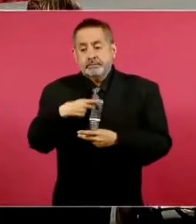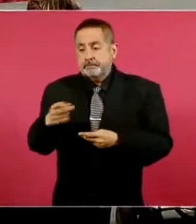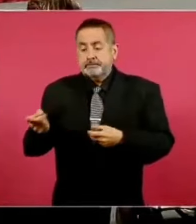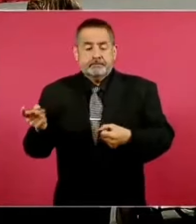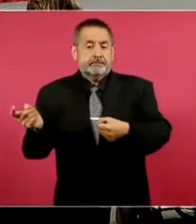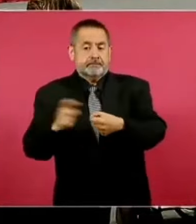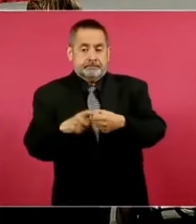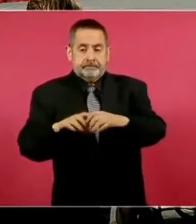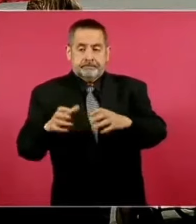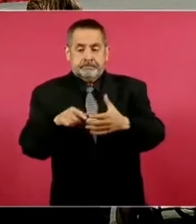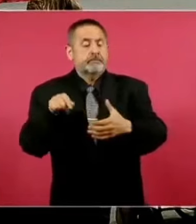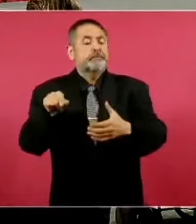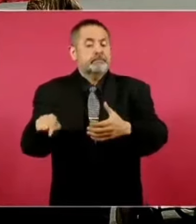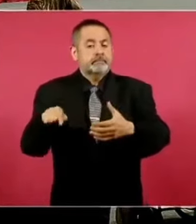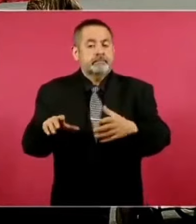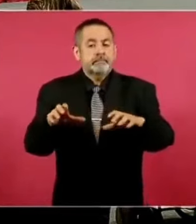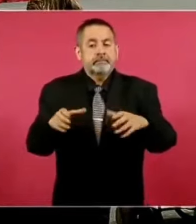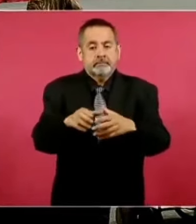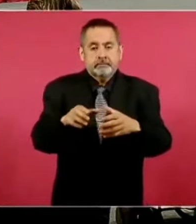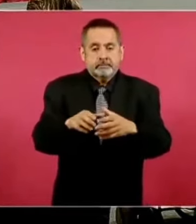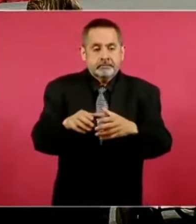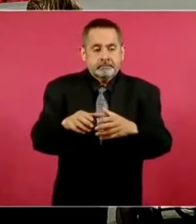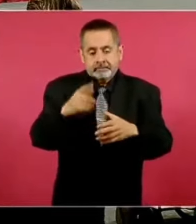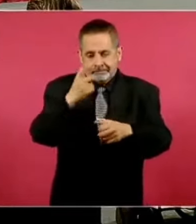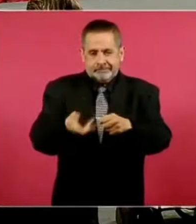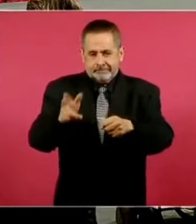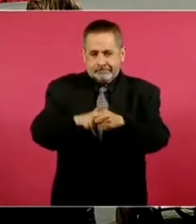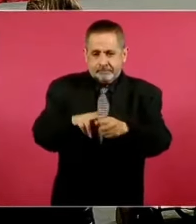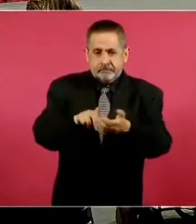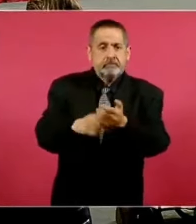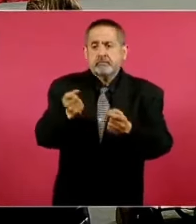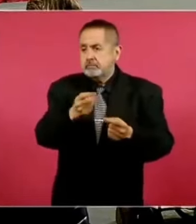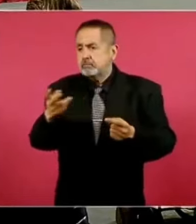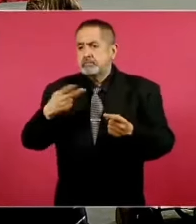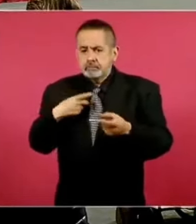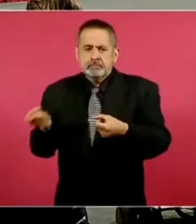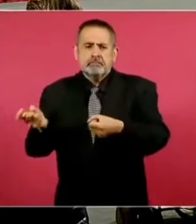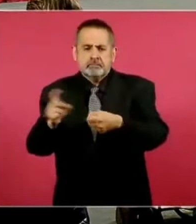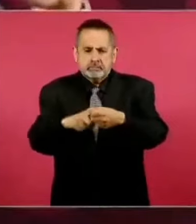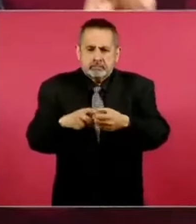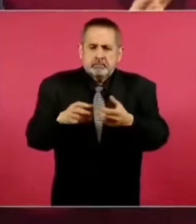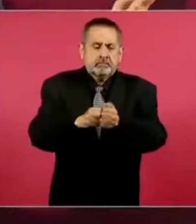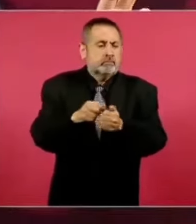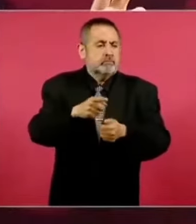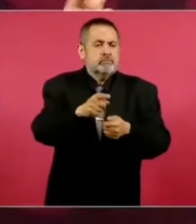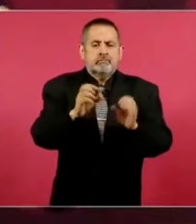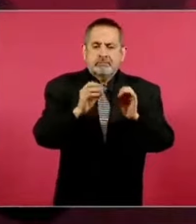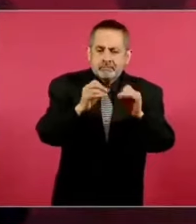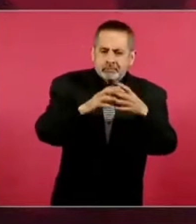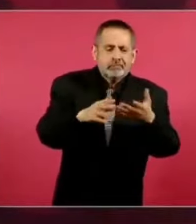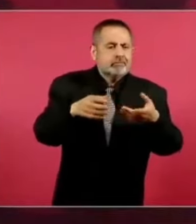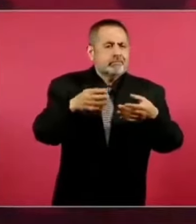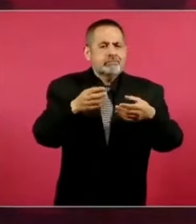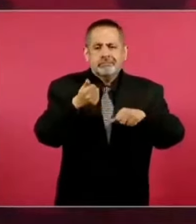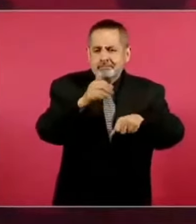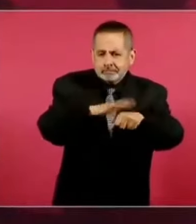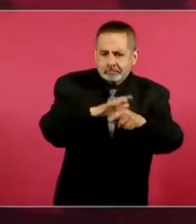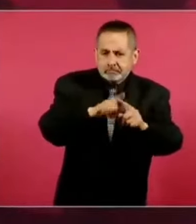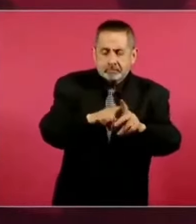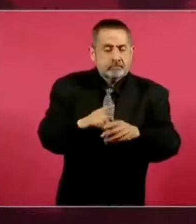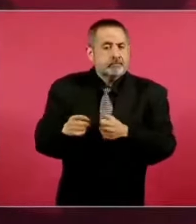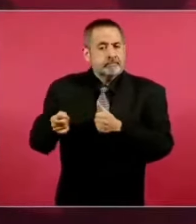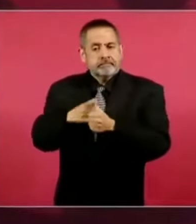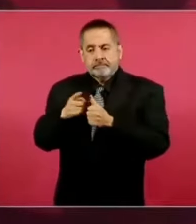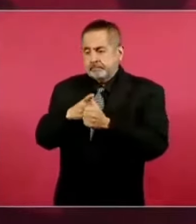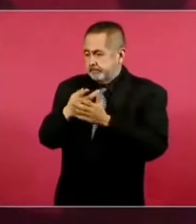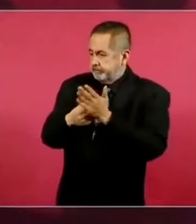a una unidad de atención médica, hay otras personas que están contratadas en jurisdicciones, en labores de salud pública, pero la primera etapa